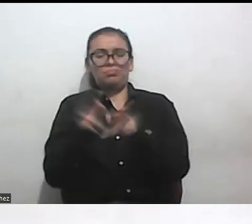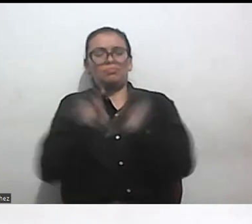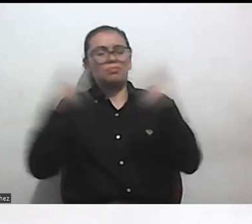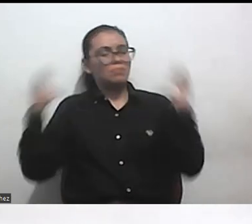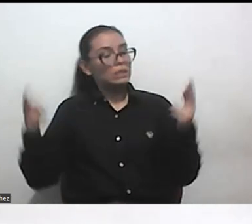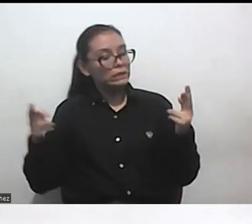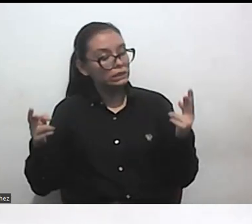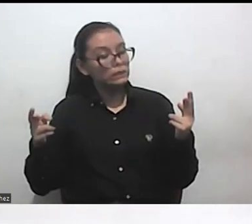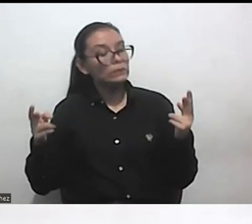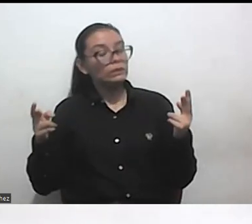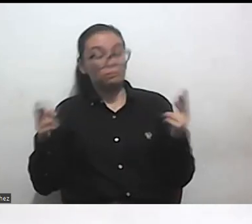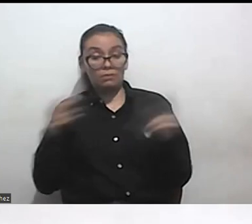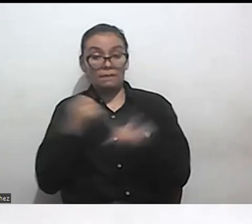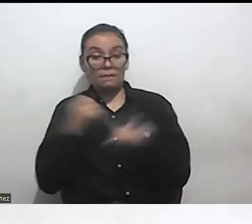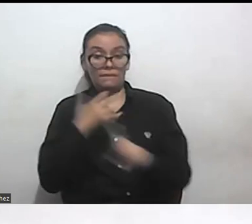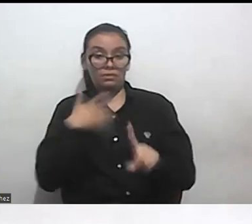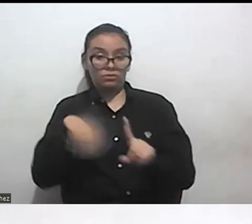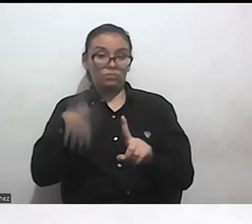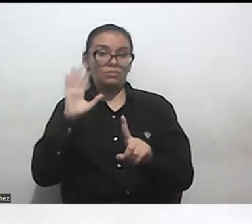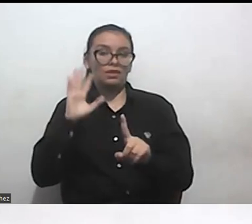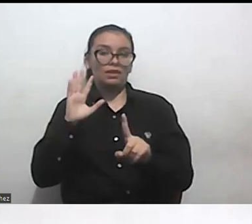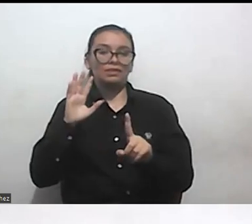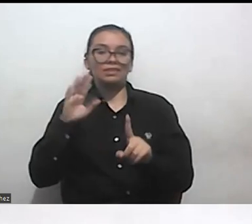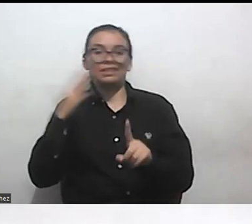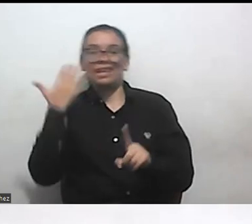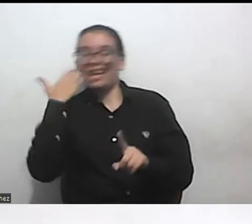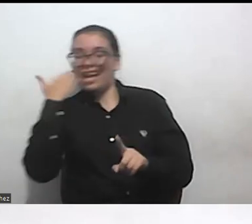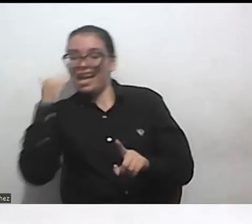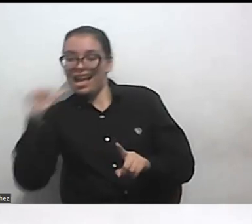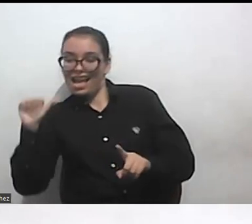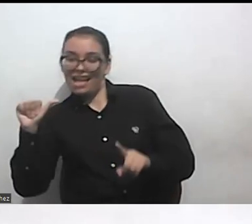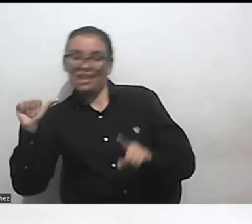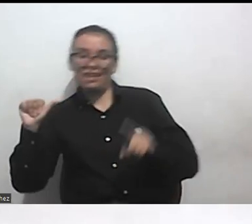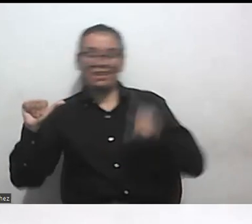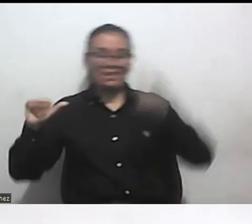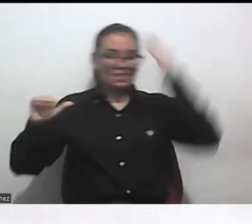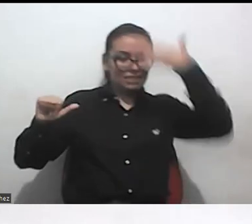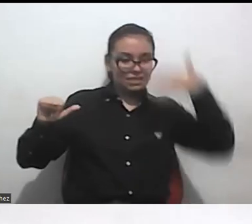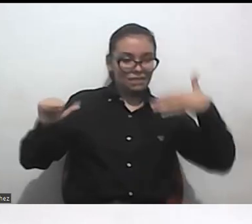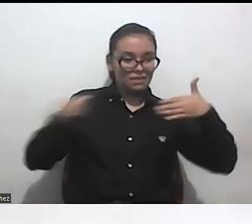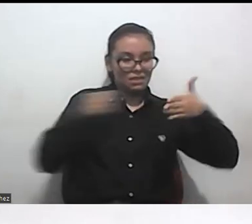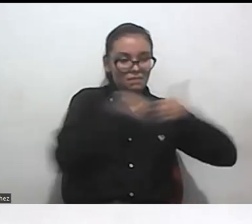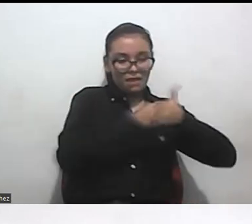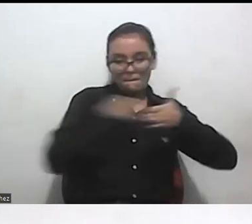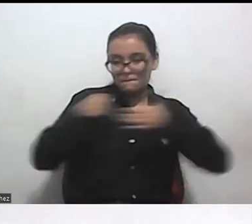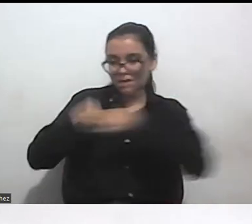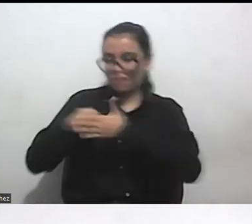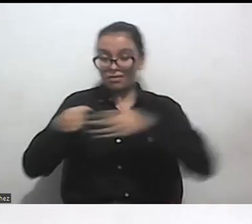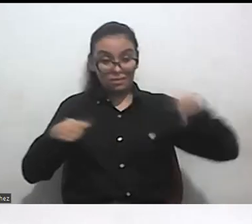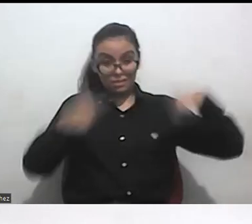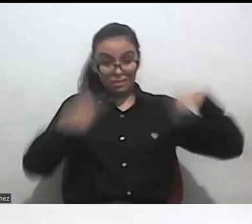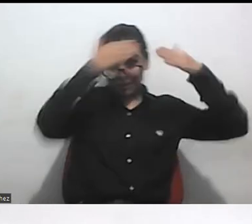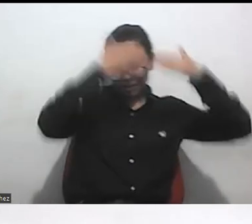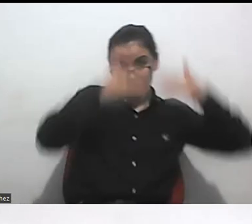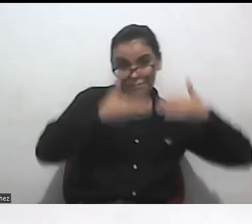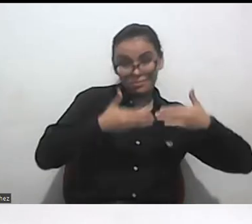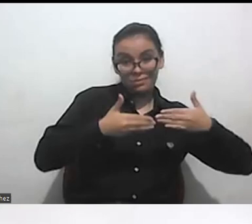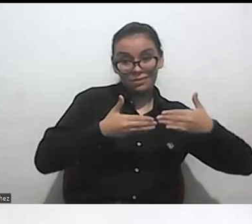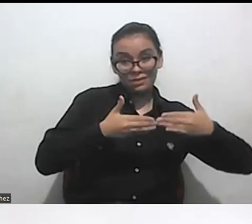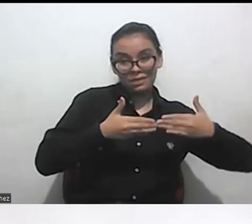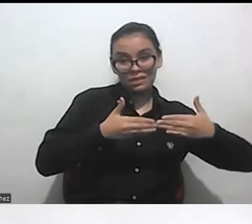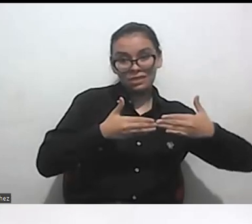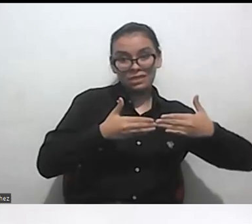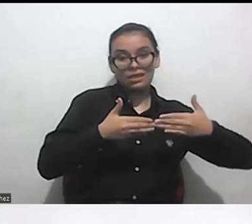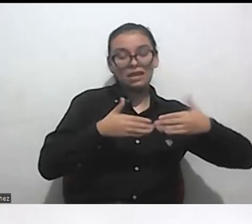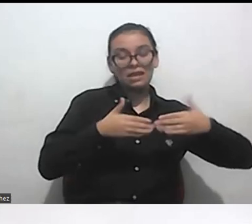era una tensión clarísima entre el movimiento feminista y el movimiento con discapacidad en donde la voz del movimiento con discapacidad era muy